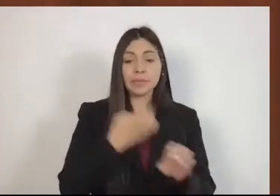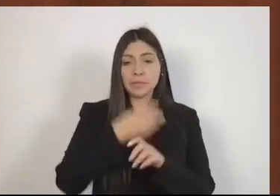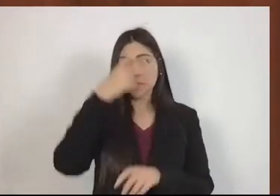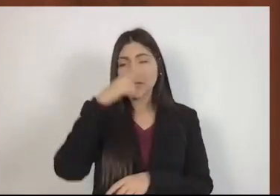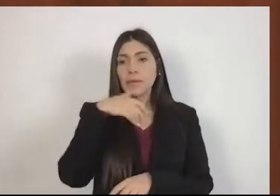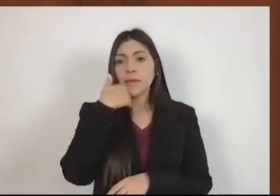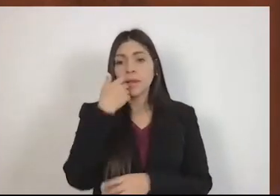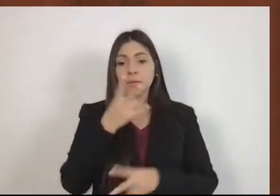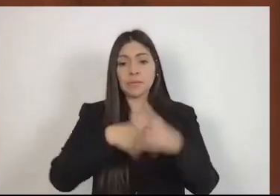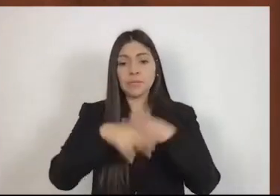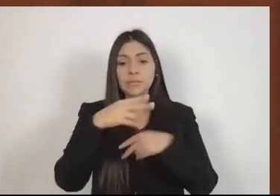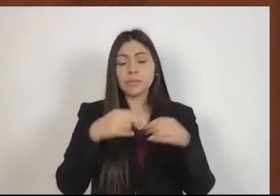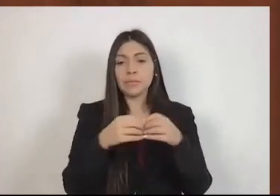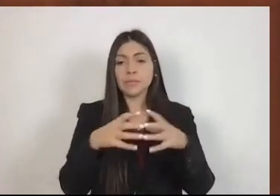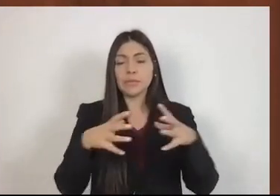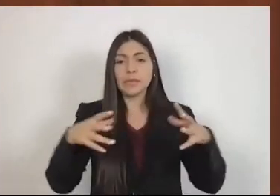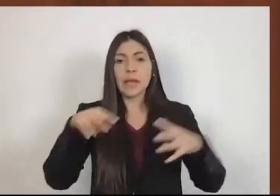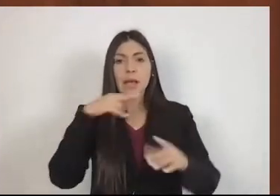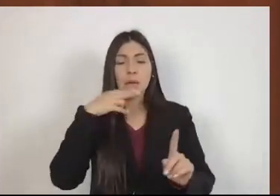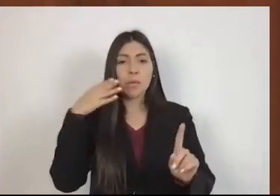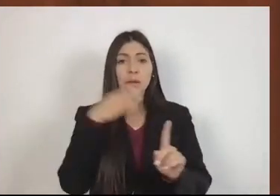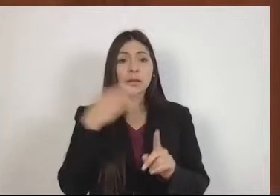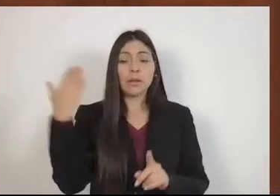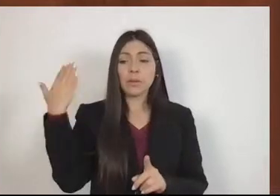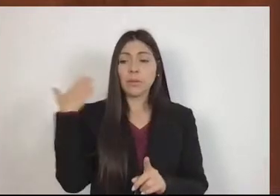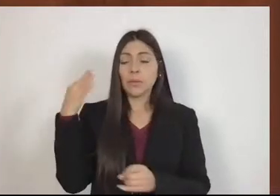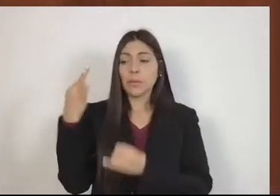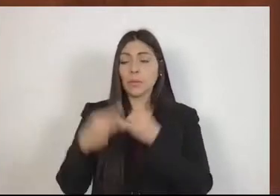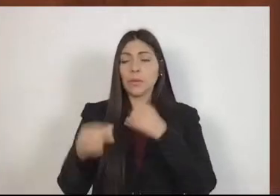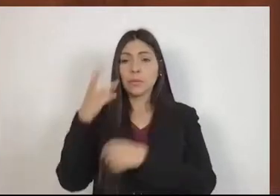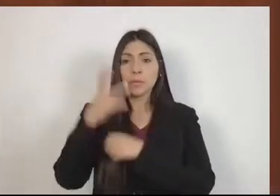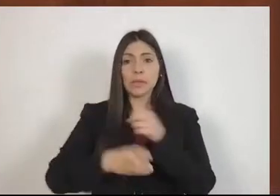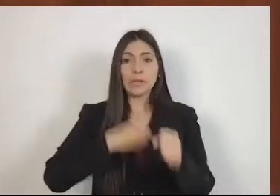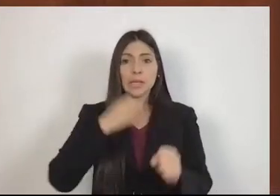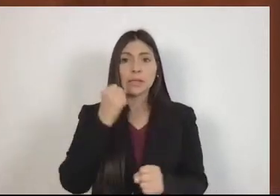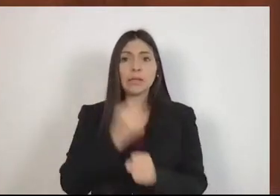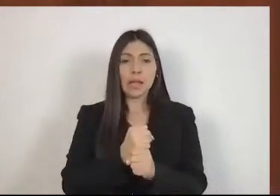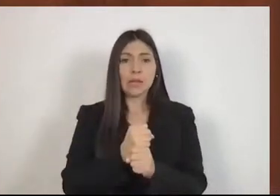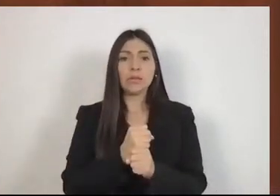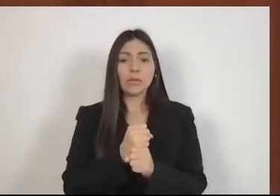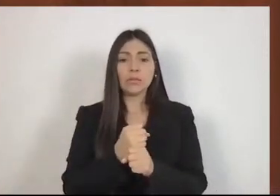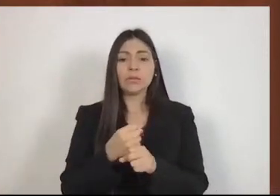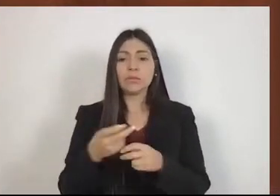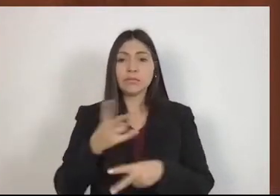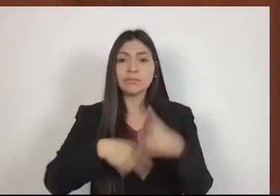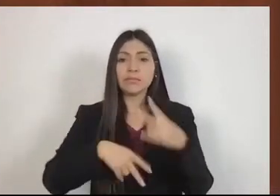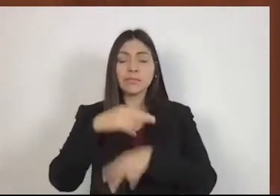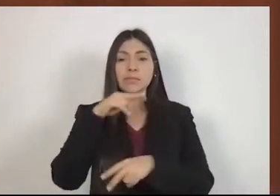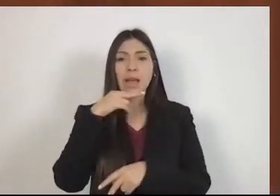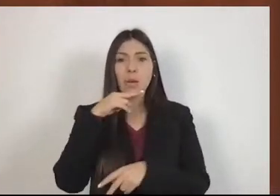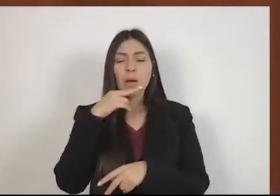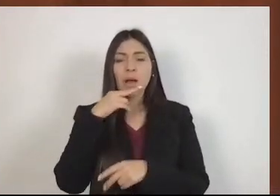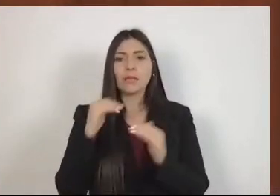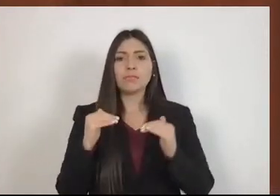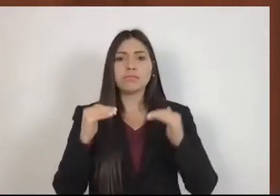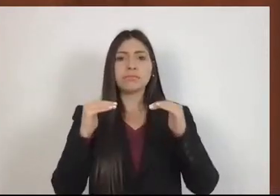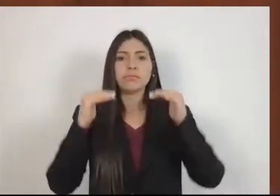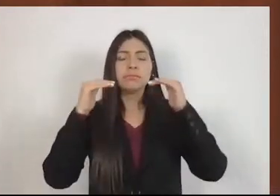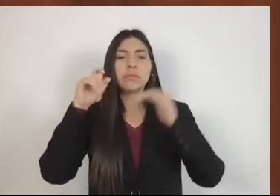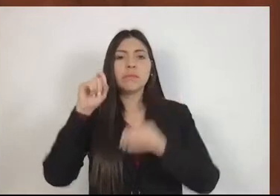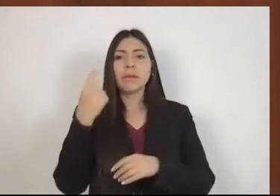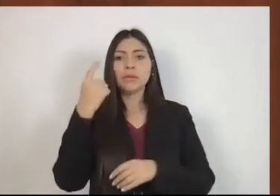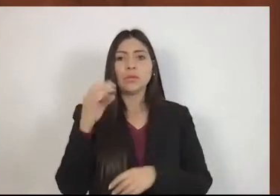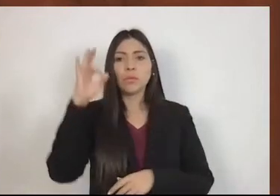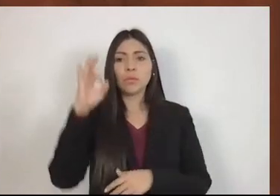producido en los últimos tres años se ha incrementado en el 21%, lo que nos coloca en el tercer lugar nacional de